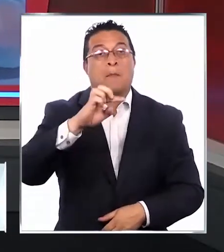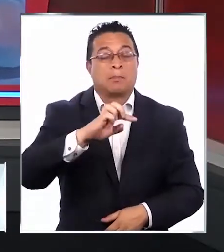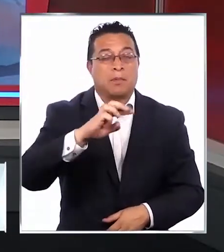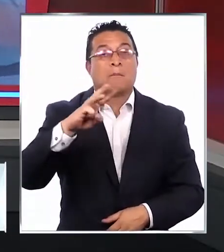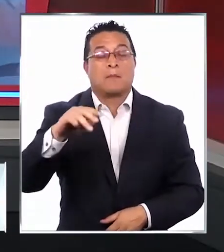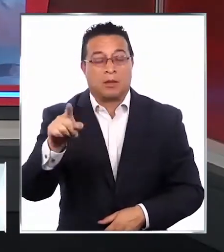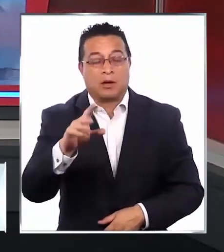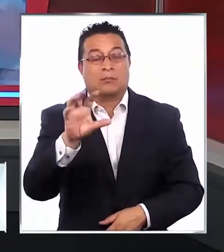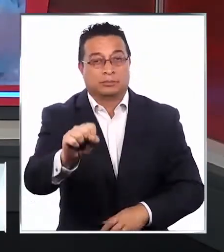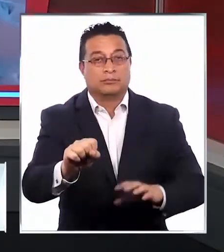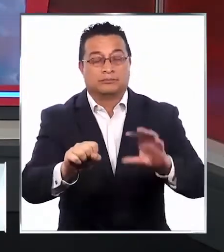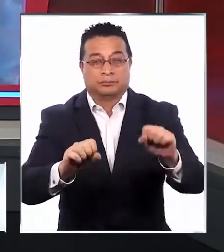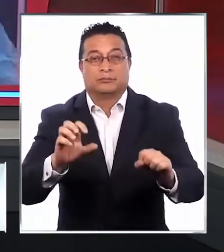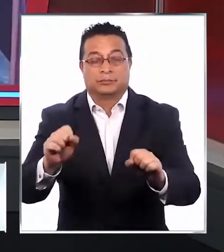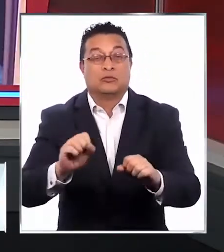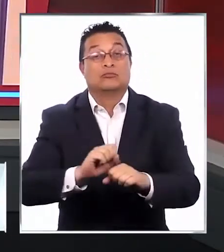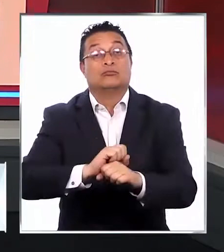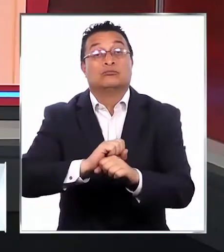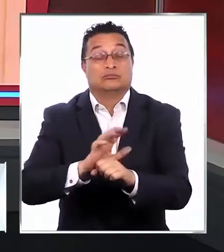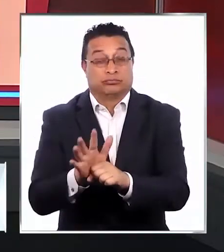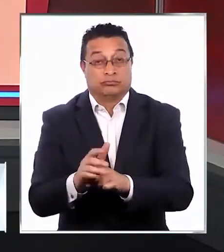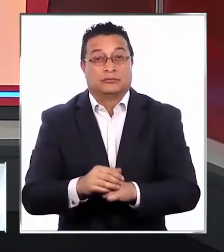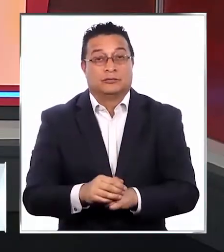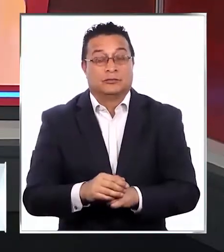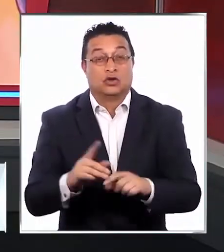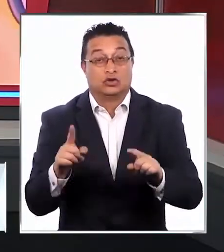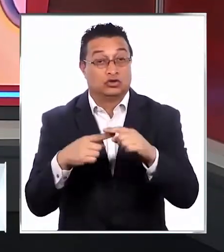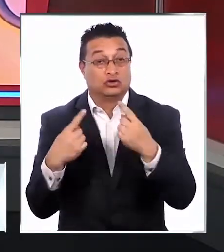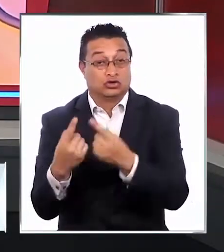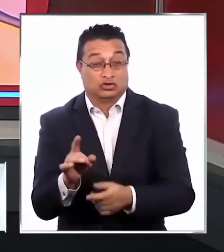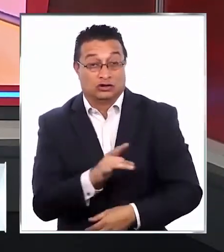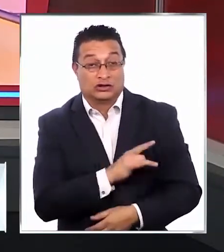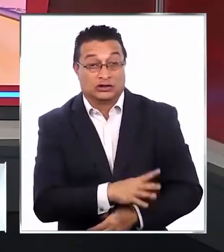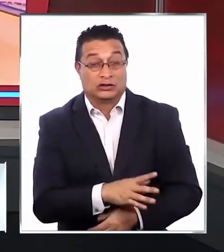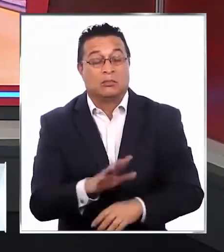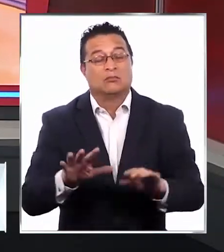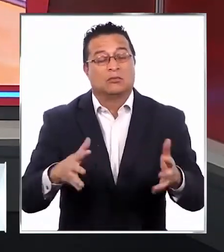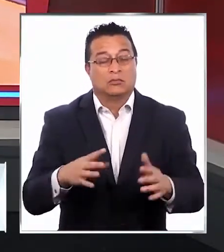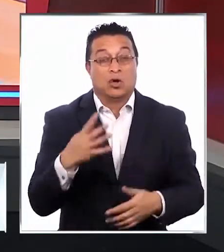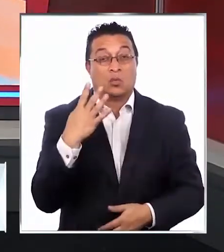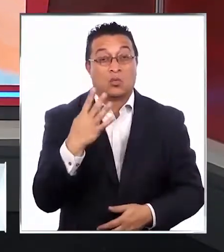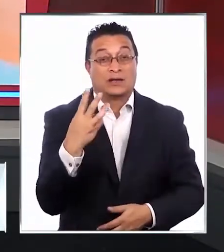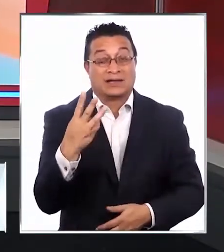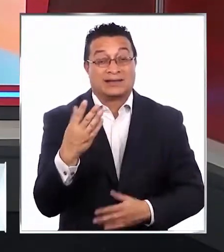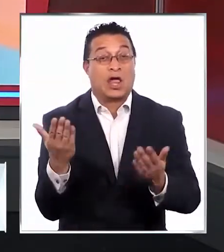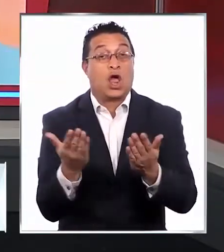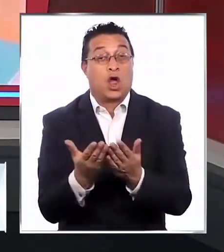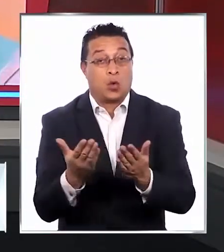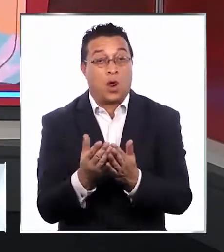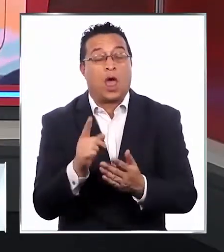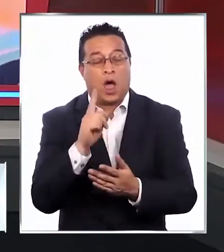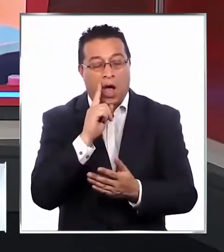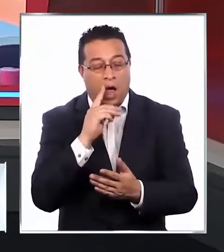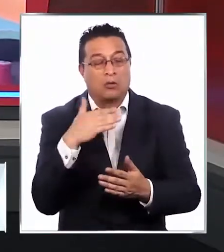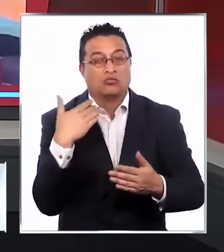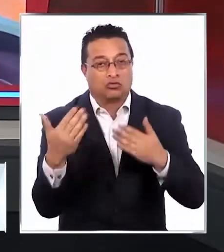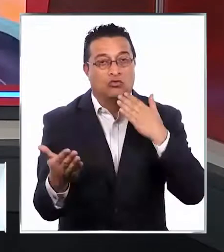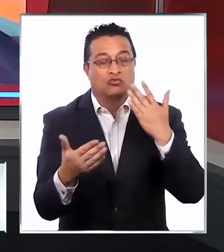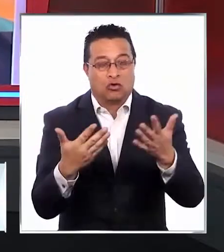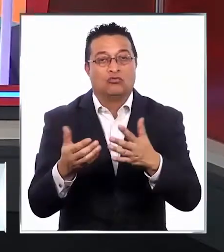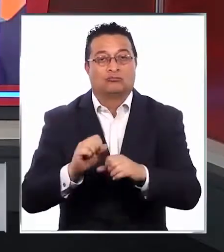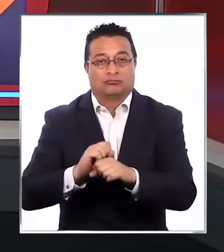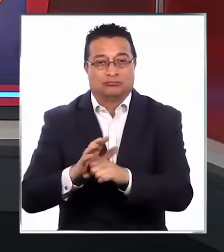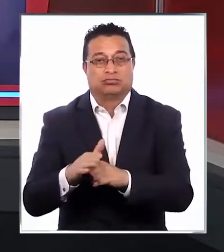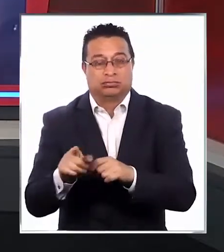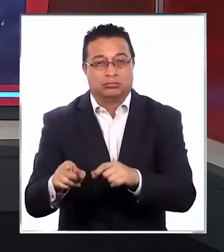apoderados para detectar casos de COVID-19. En todo el país, al menos 43 colegios han presentado contagios de